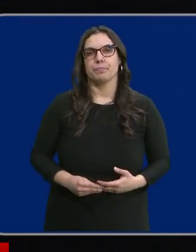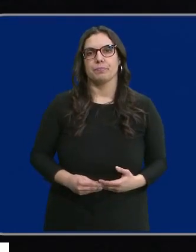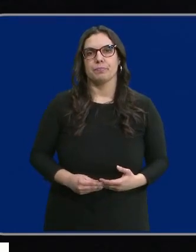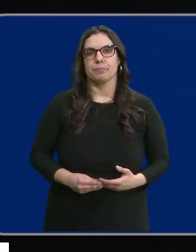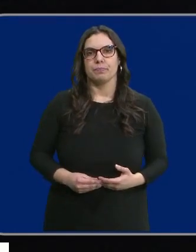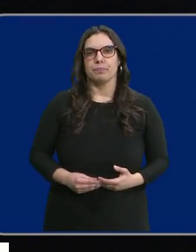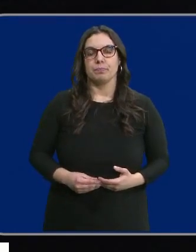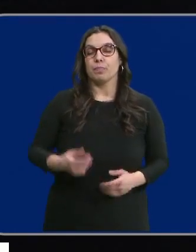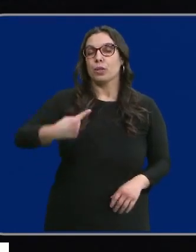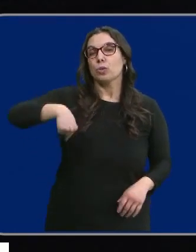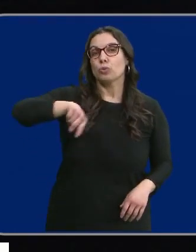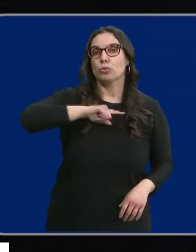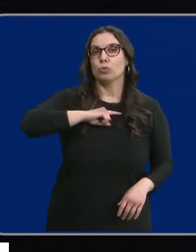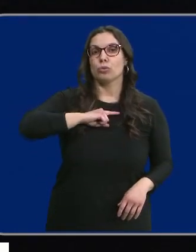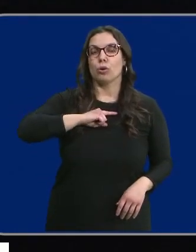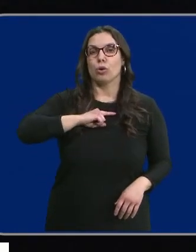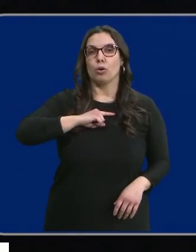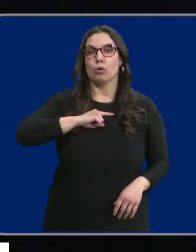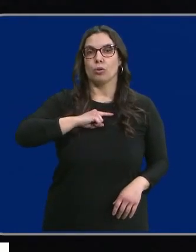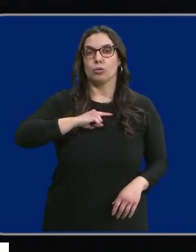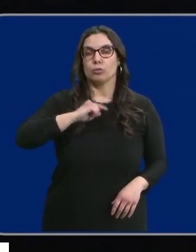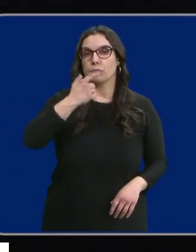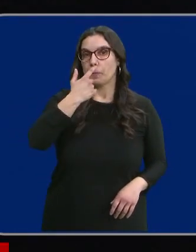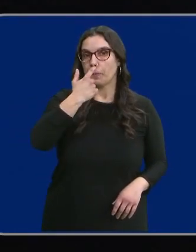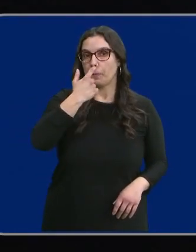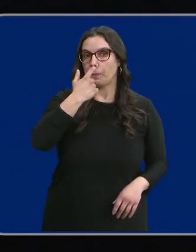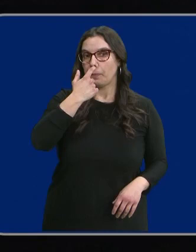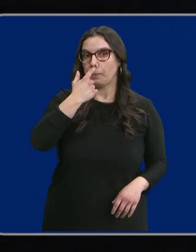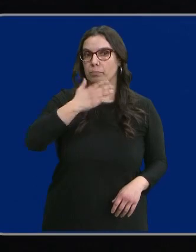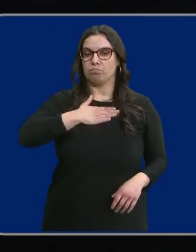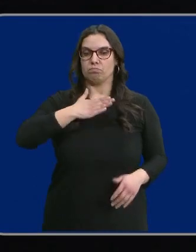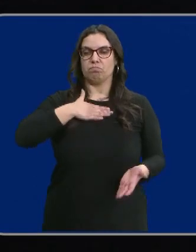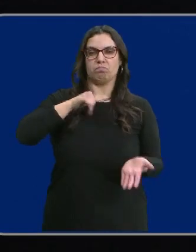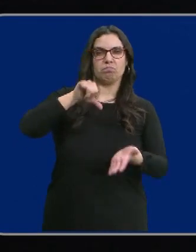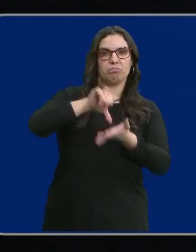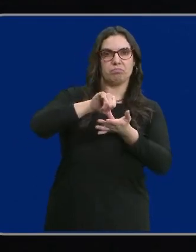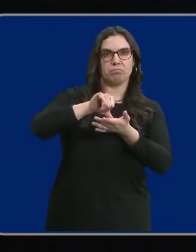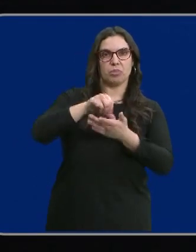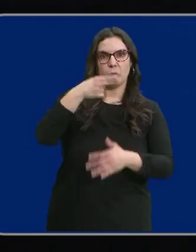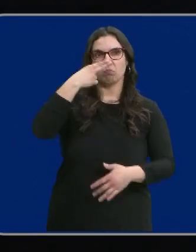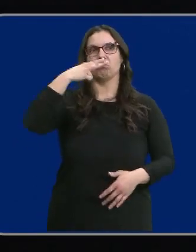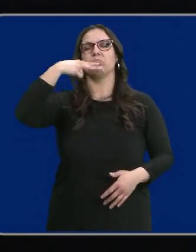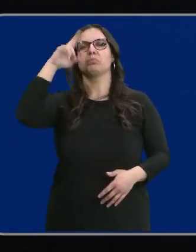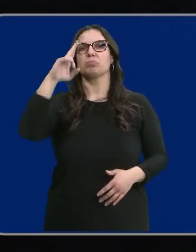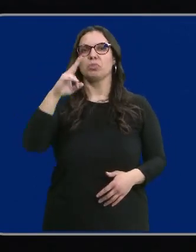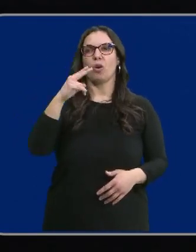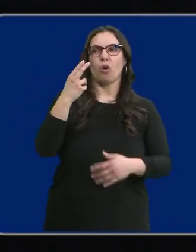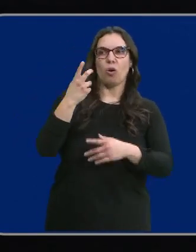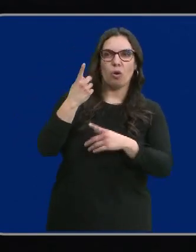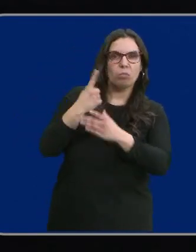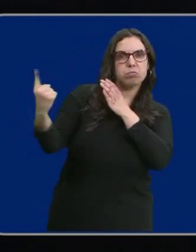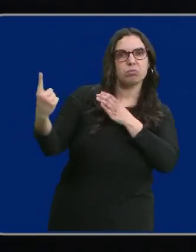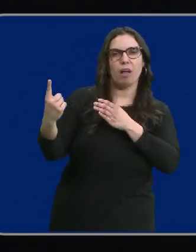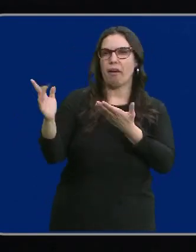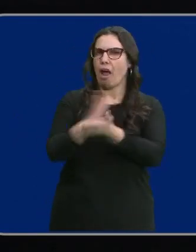no tenemos ningún localismo excluyente, ningún nacionalismo excluyente.